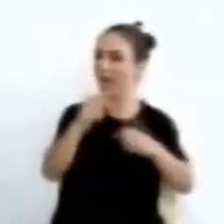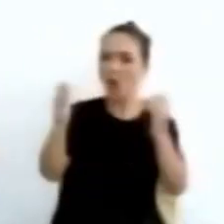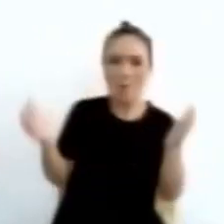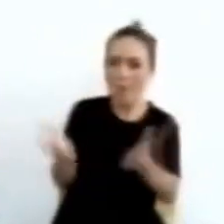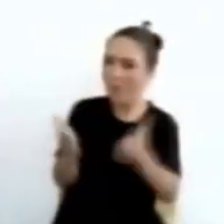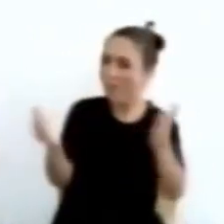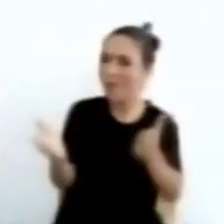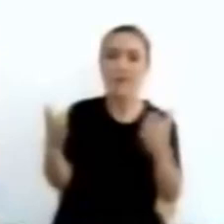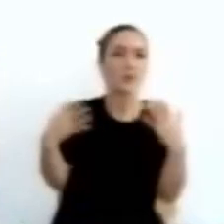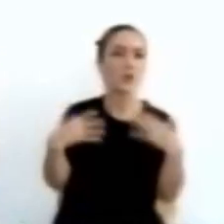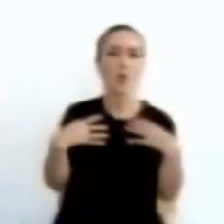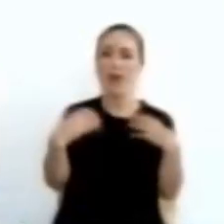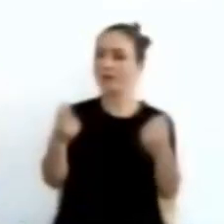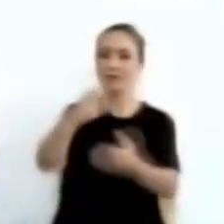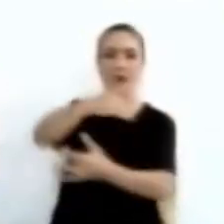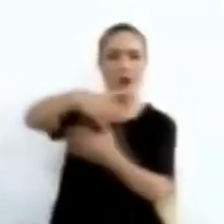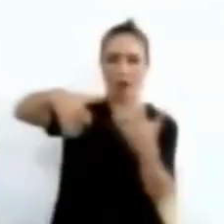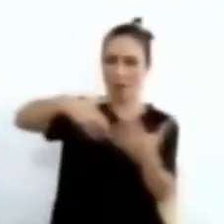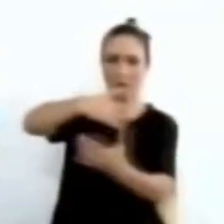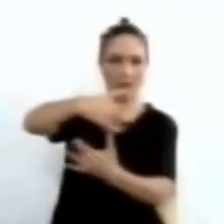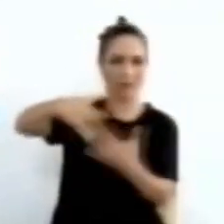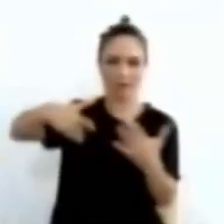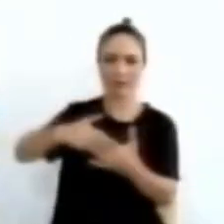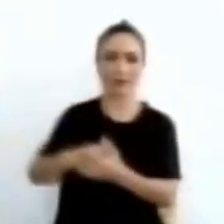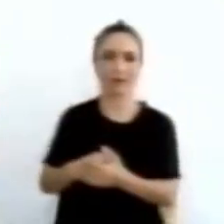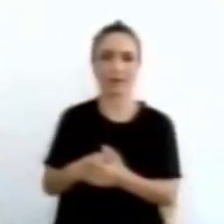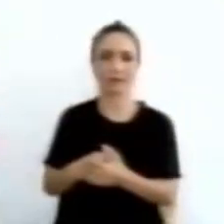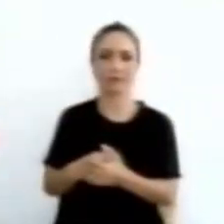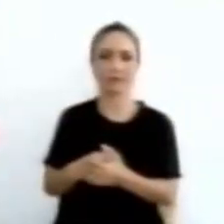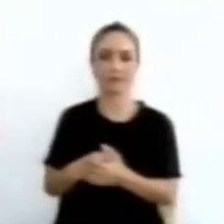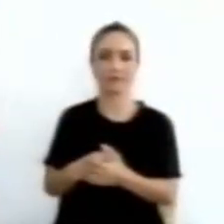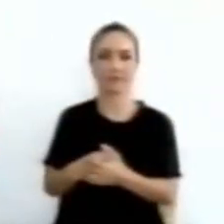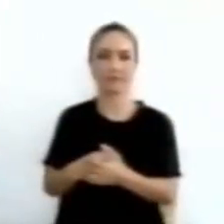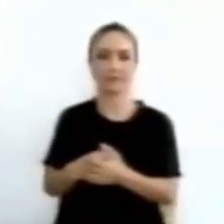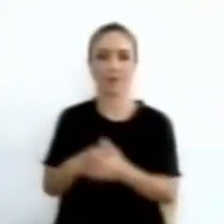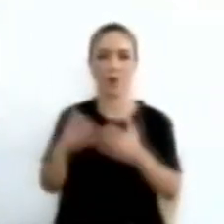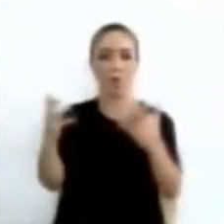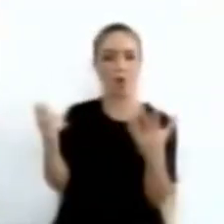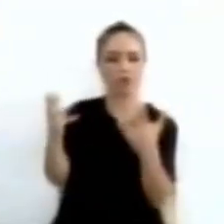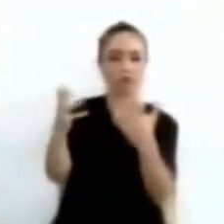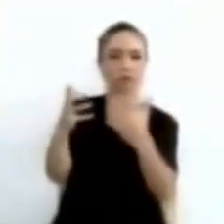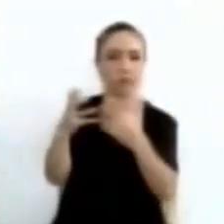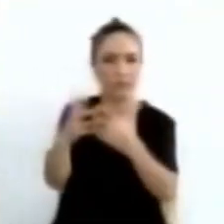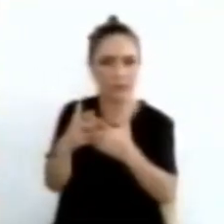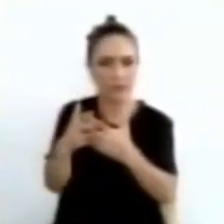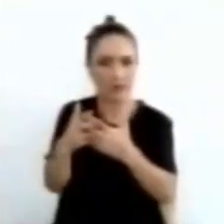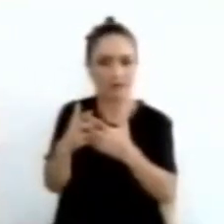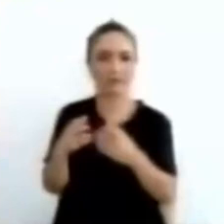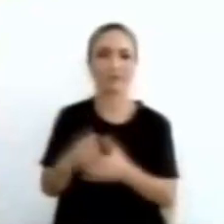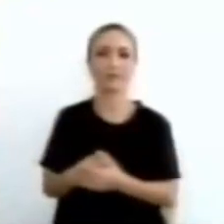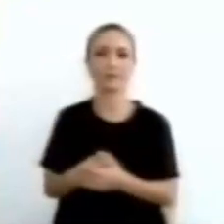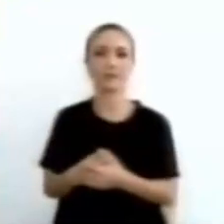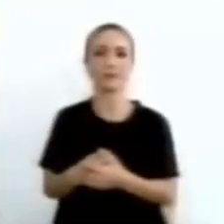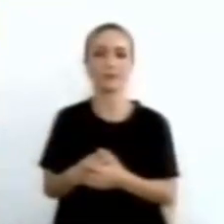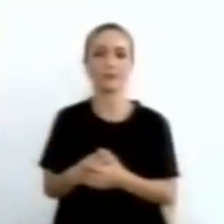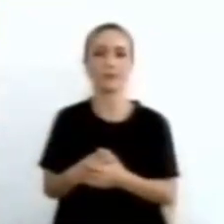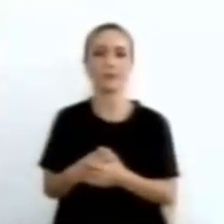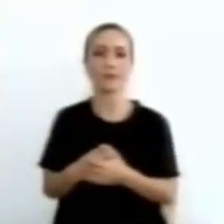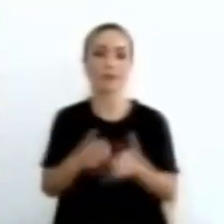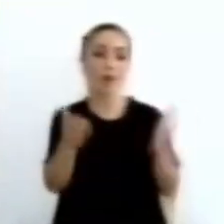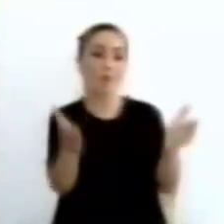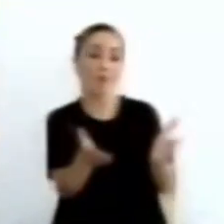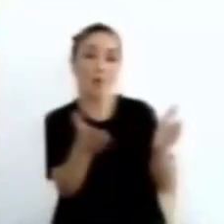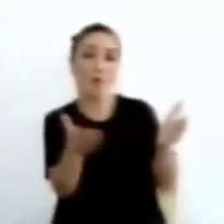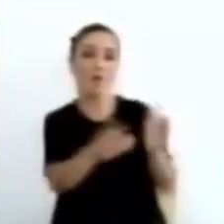una sana convivencia afectiva y reproductiva. Promover leyes